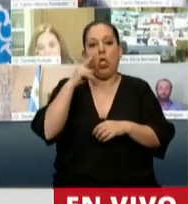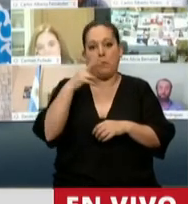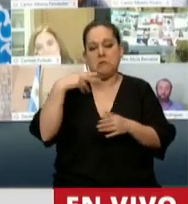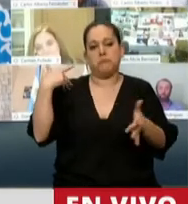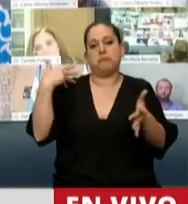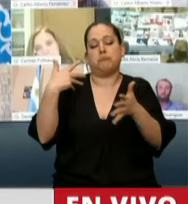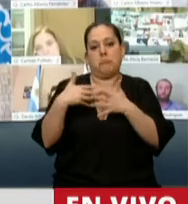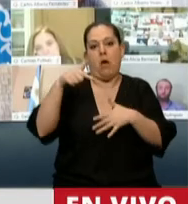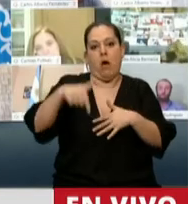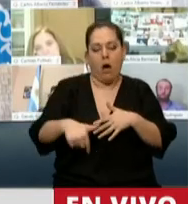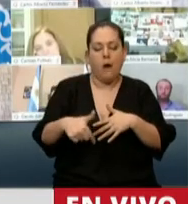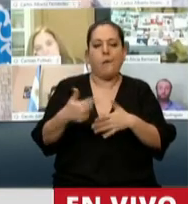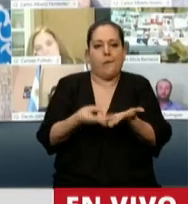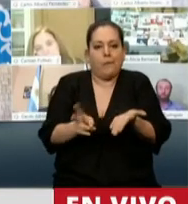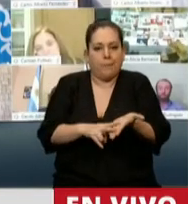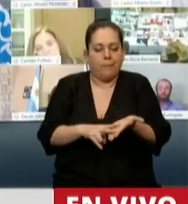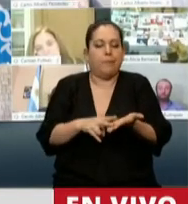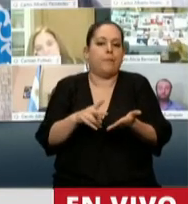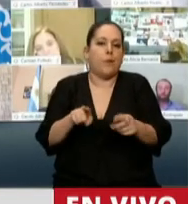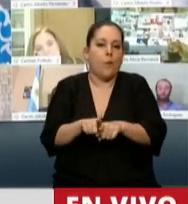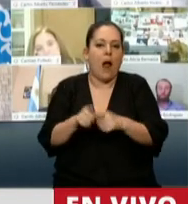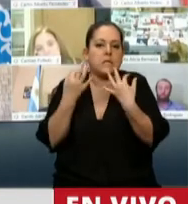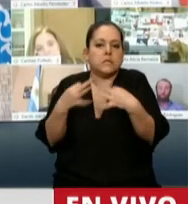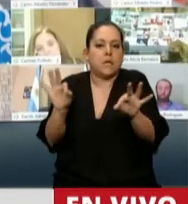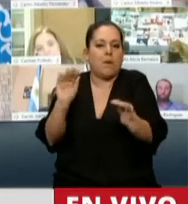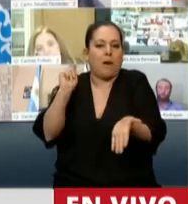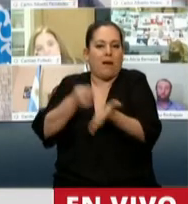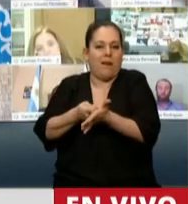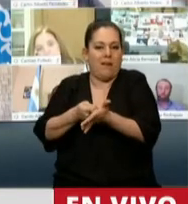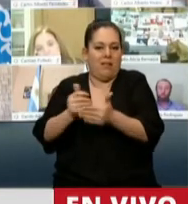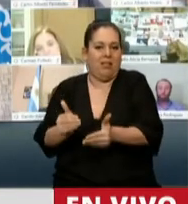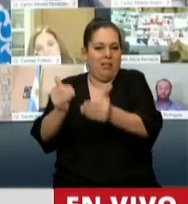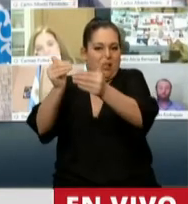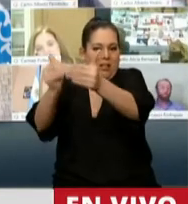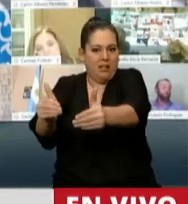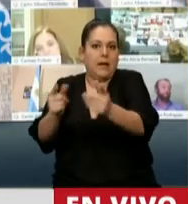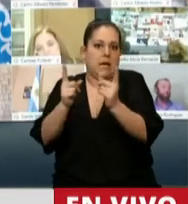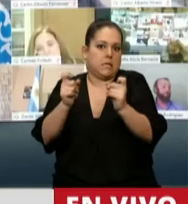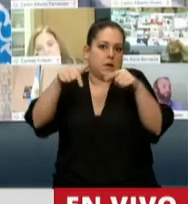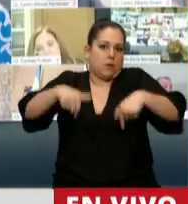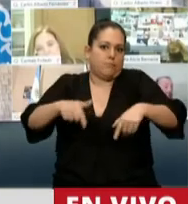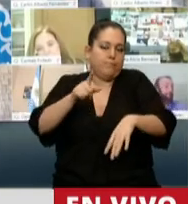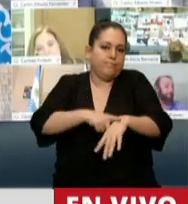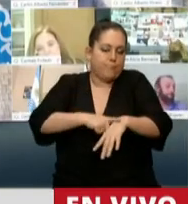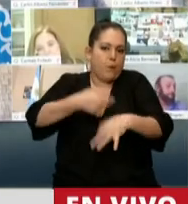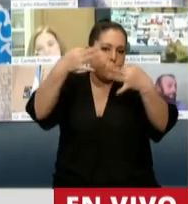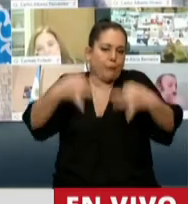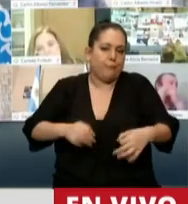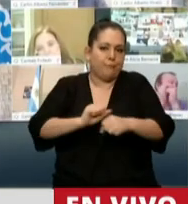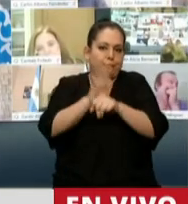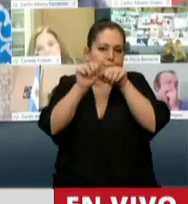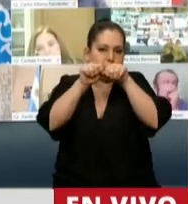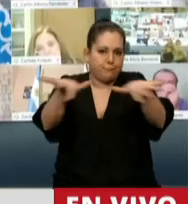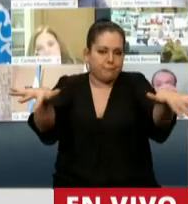sistema de excepción, una excepción tributaria, necesaria en este tiempo de pandemia, necesario